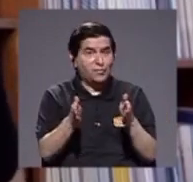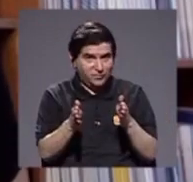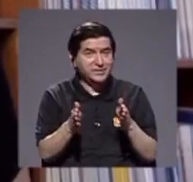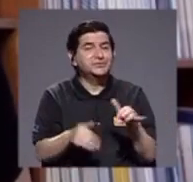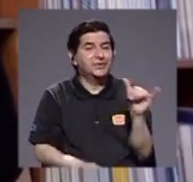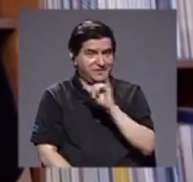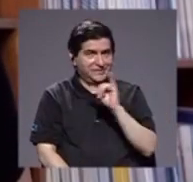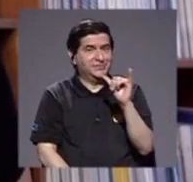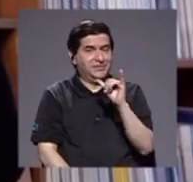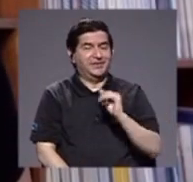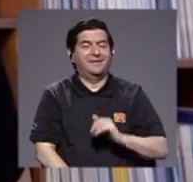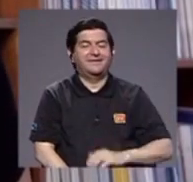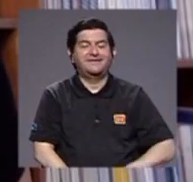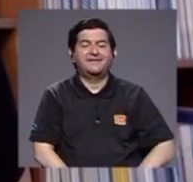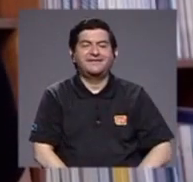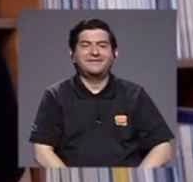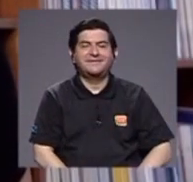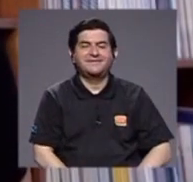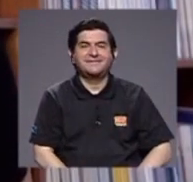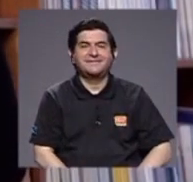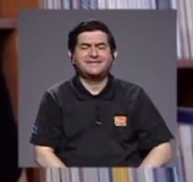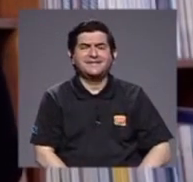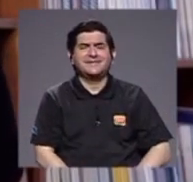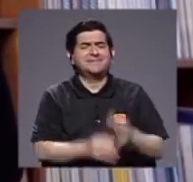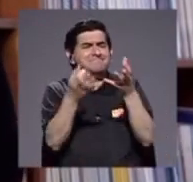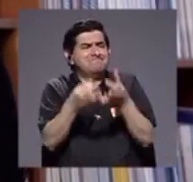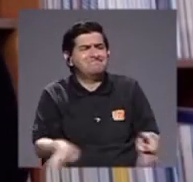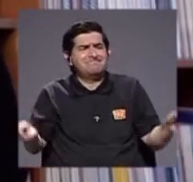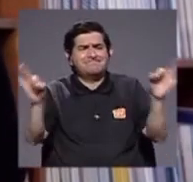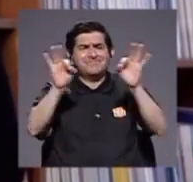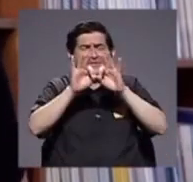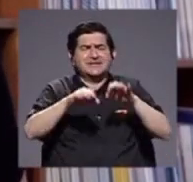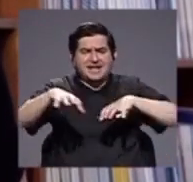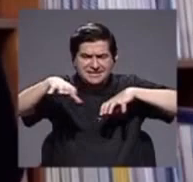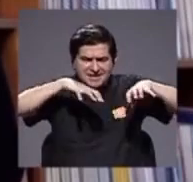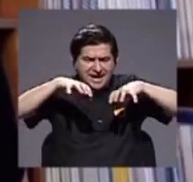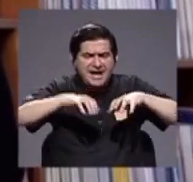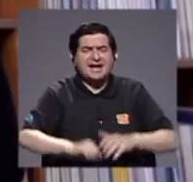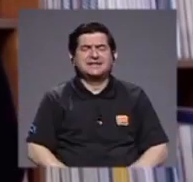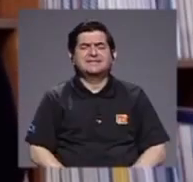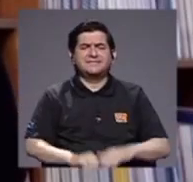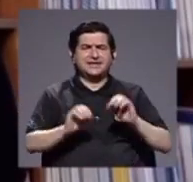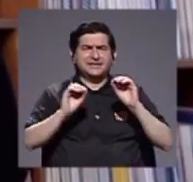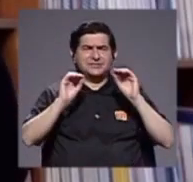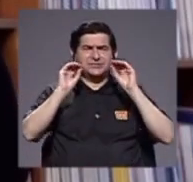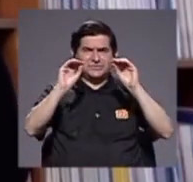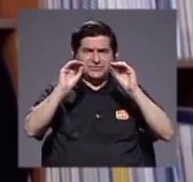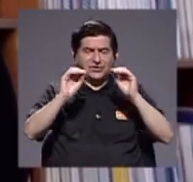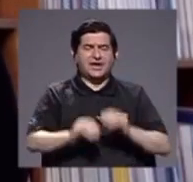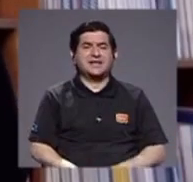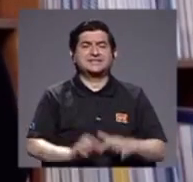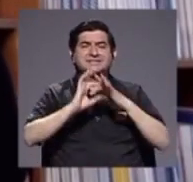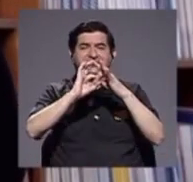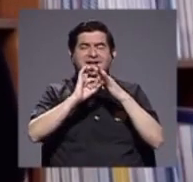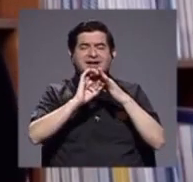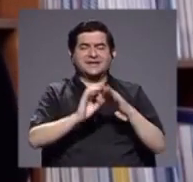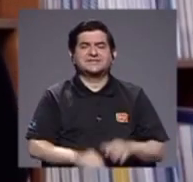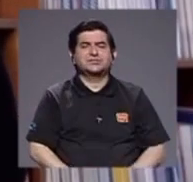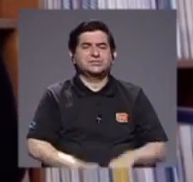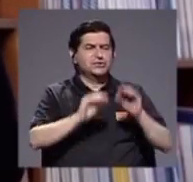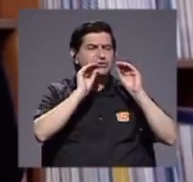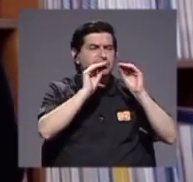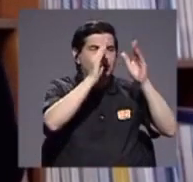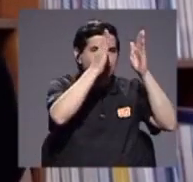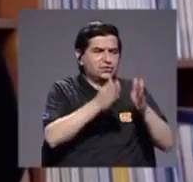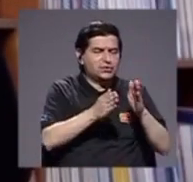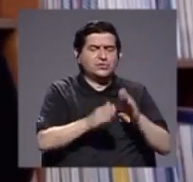docente, pues lo fundamental del acto educativo es la relación docente-alumbre. Usted puede ponerle a todo eso